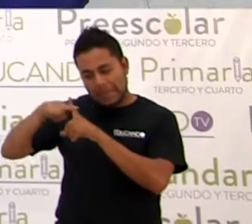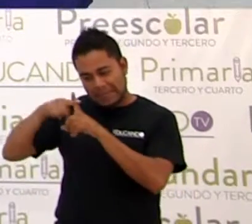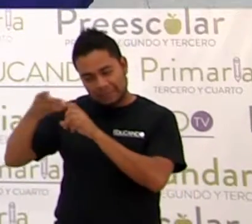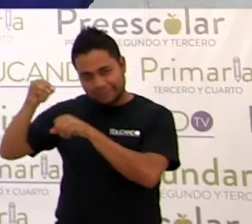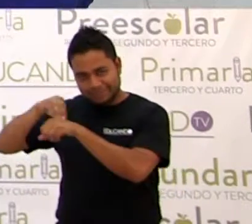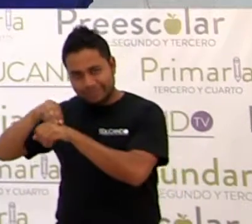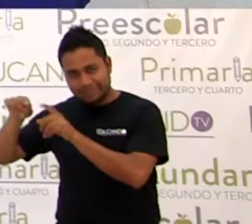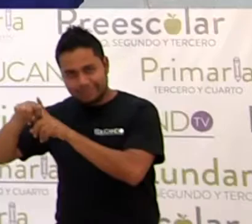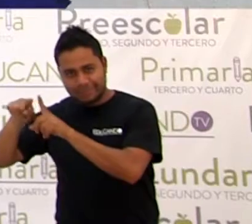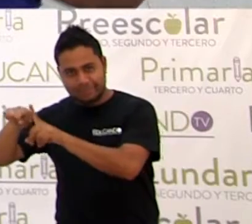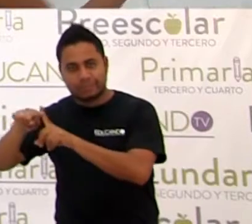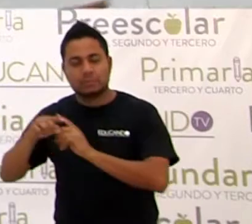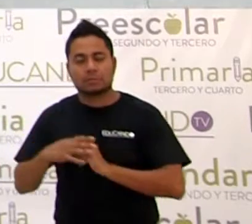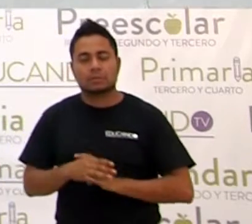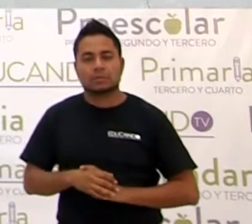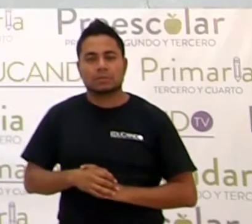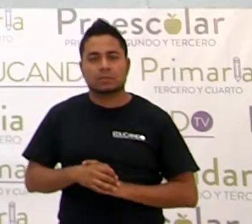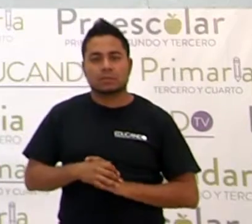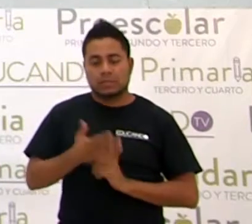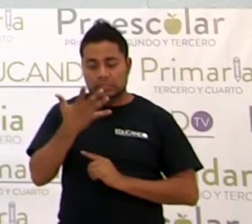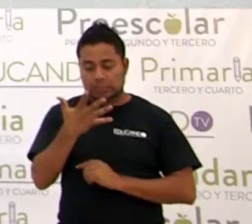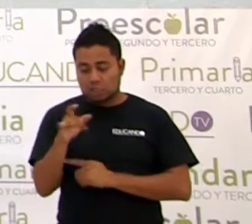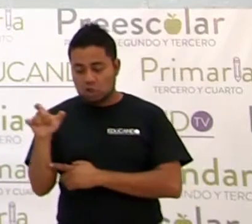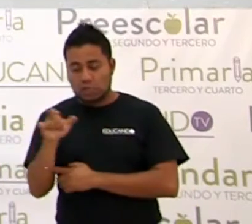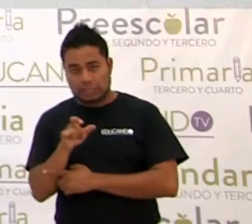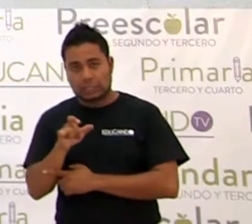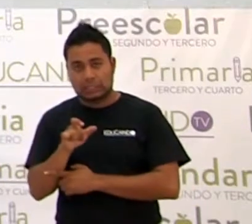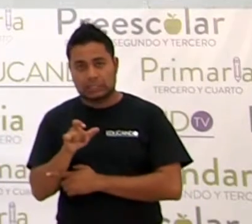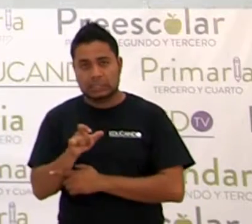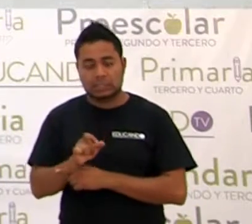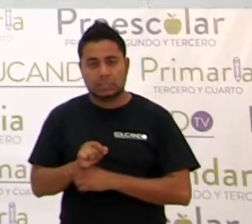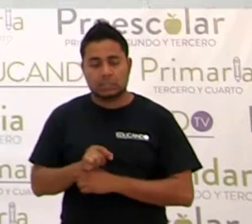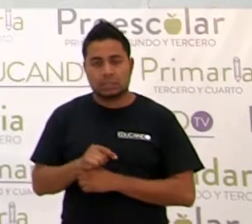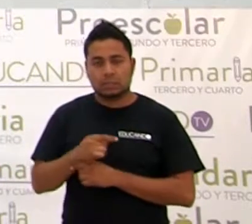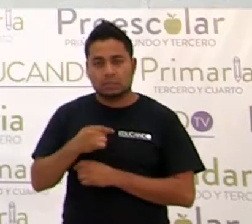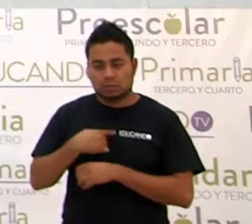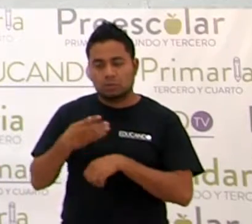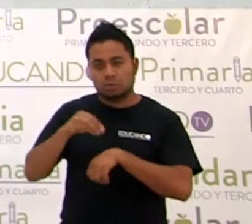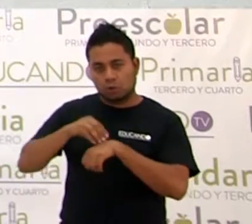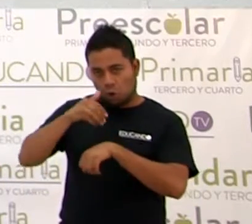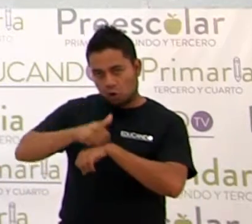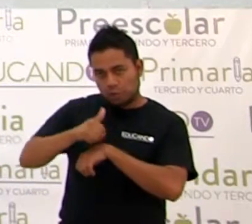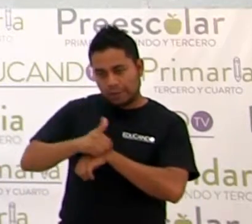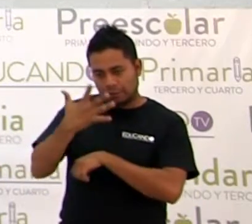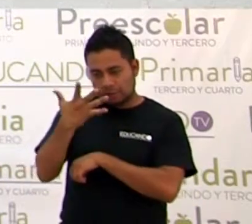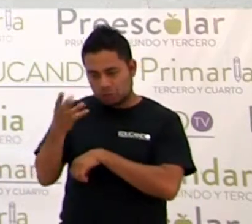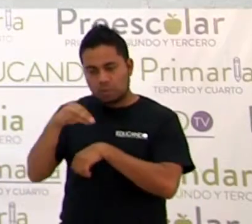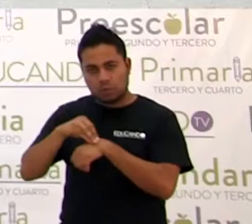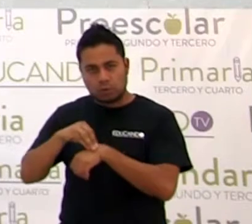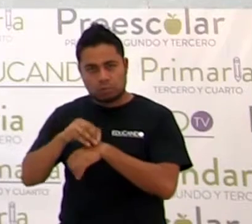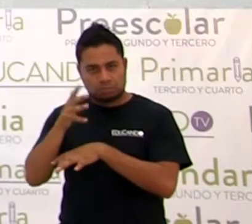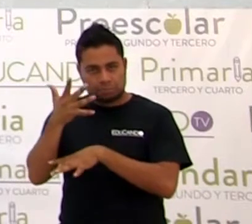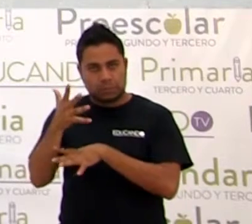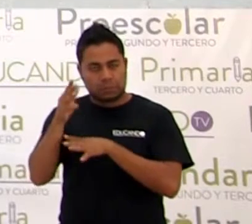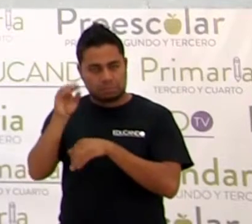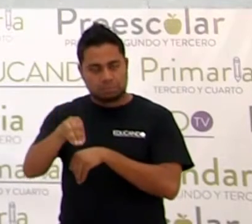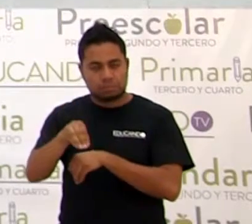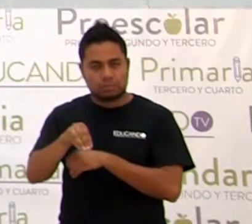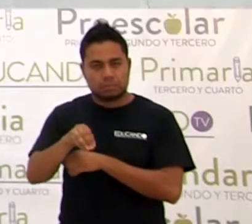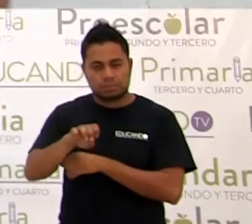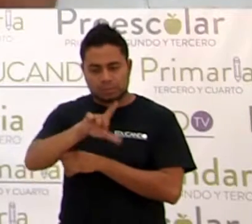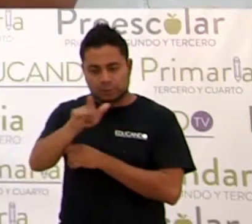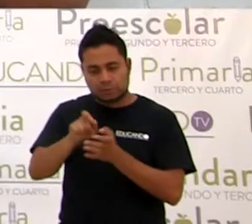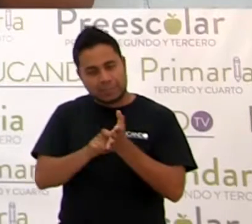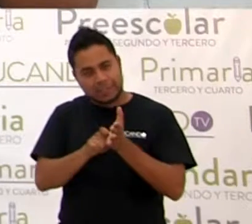cinco X. Ponemos el número cinco y la